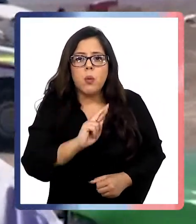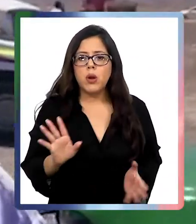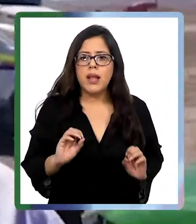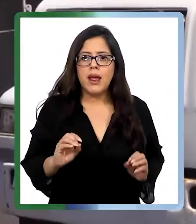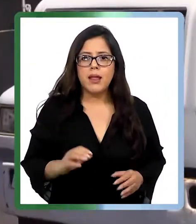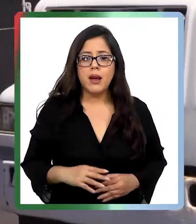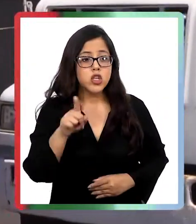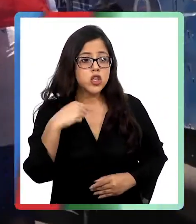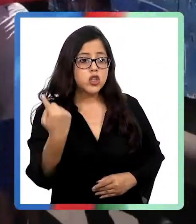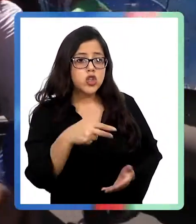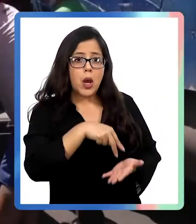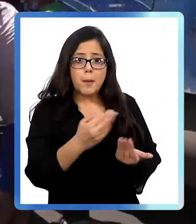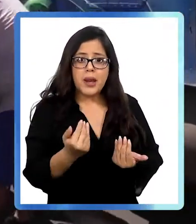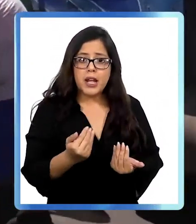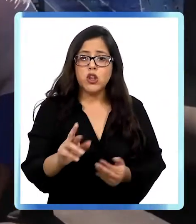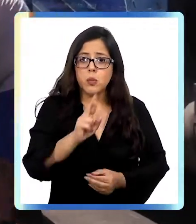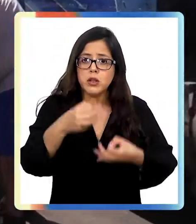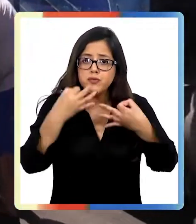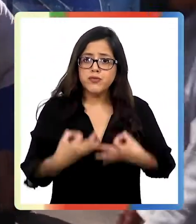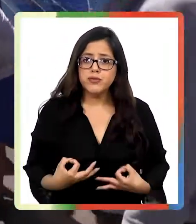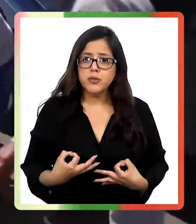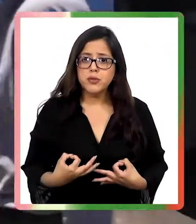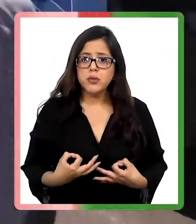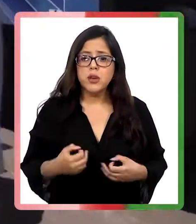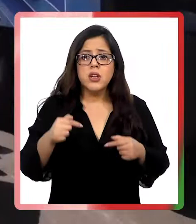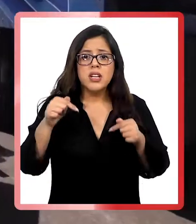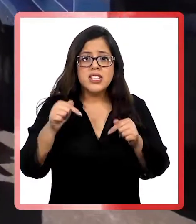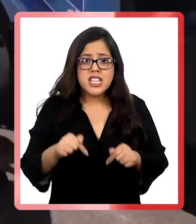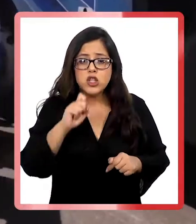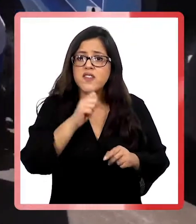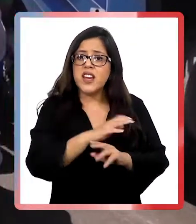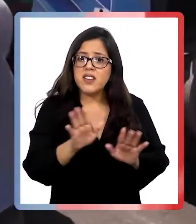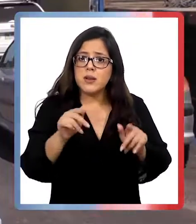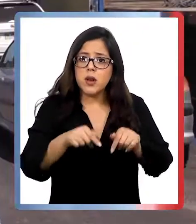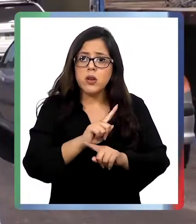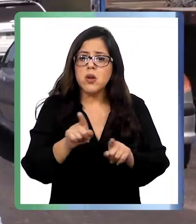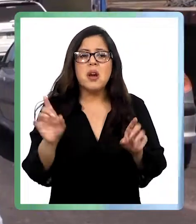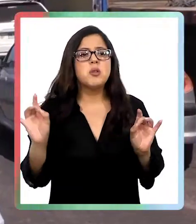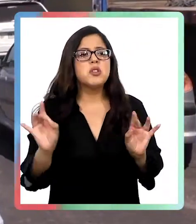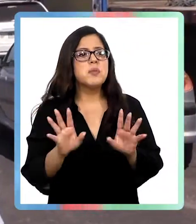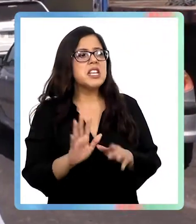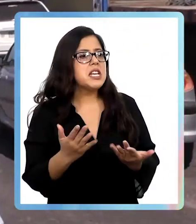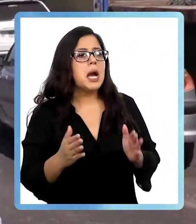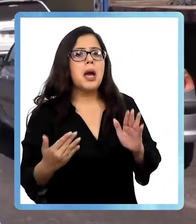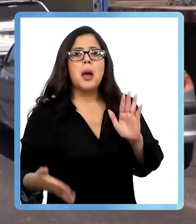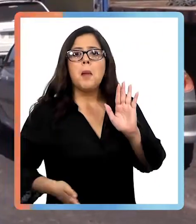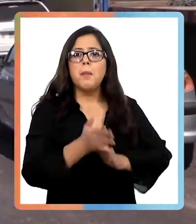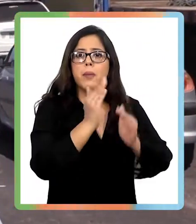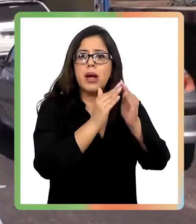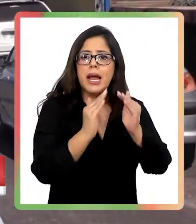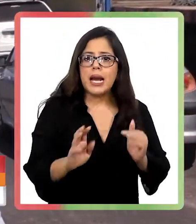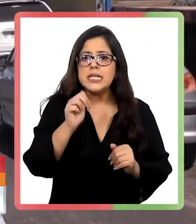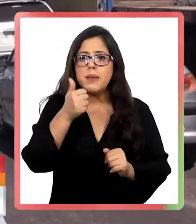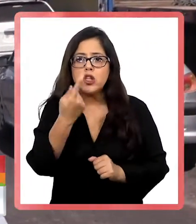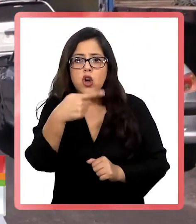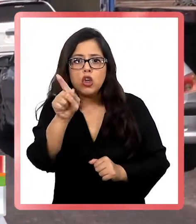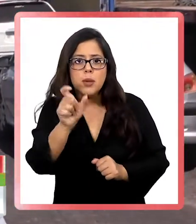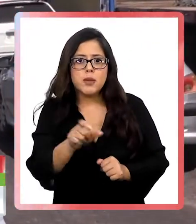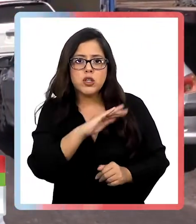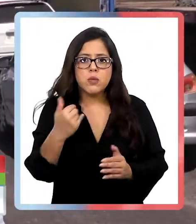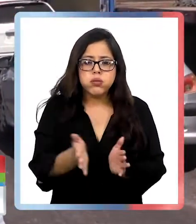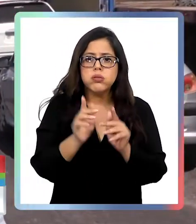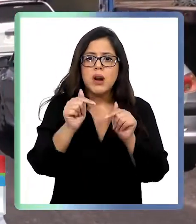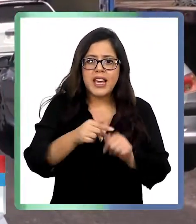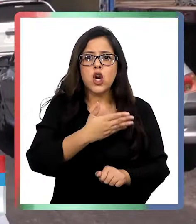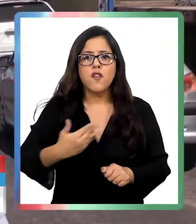ninguna respuesta. Y estamos esperando una respuesta concreta al gobierno. Esto no nos va a terminar algún día. Vamos para la casa y mañana otro muerto más. Y en este caso el gobierno,